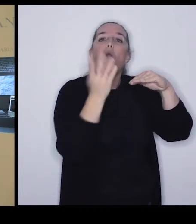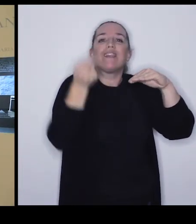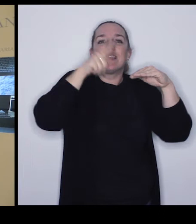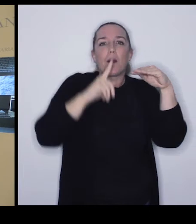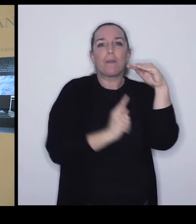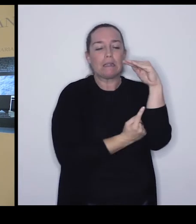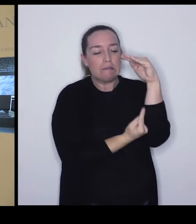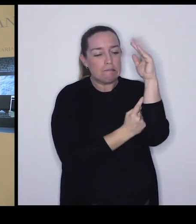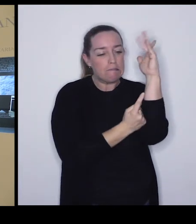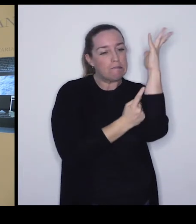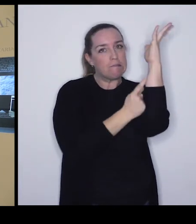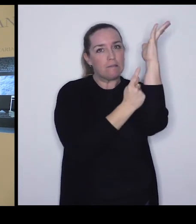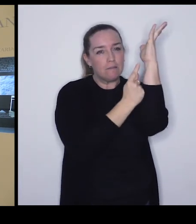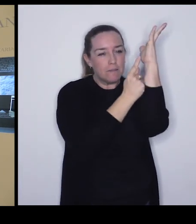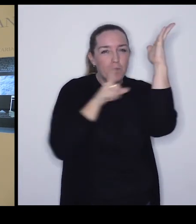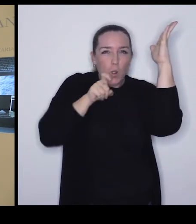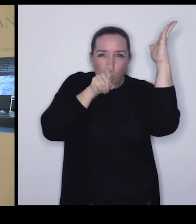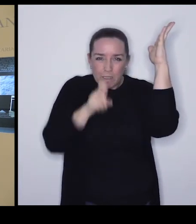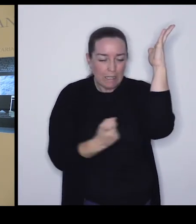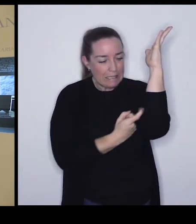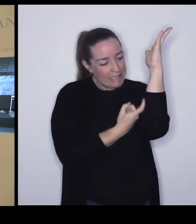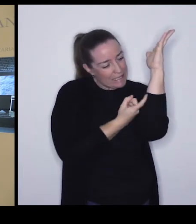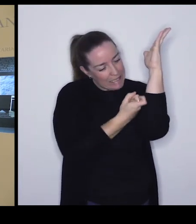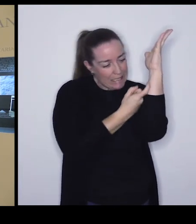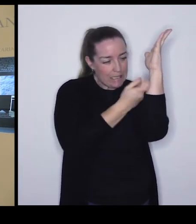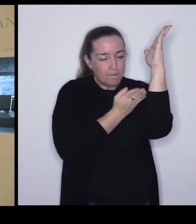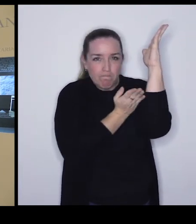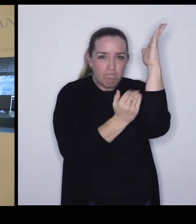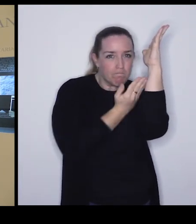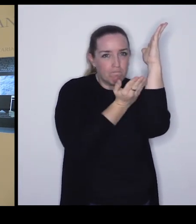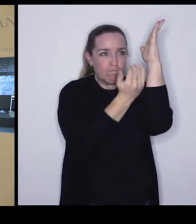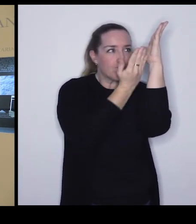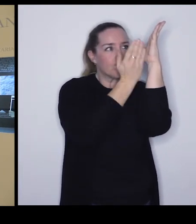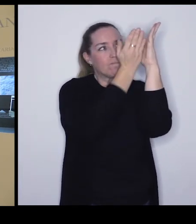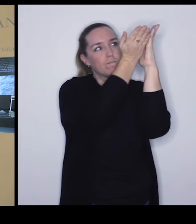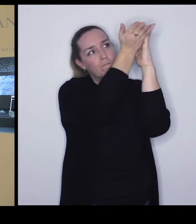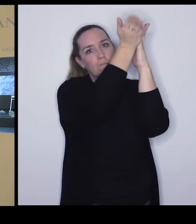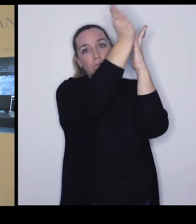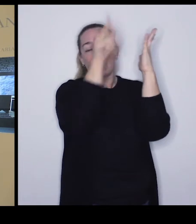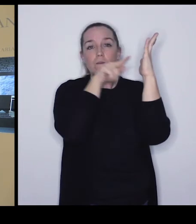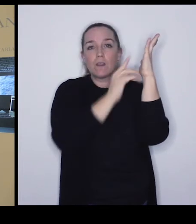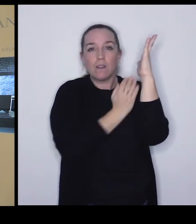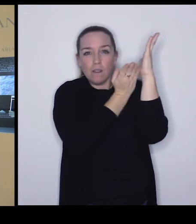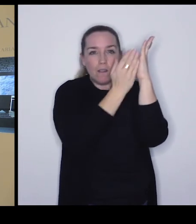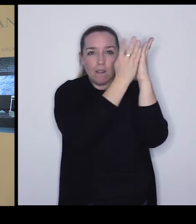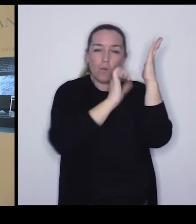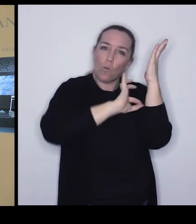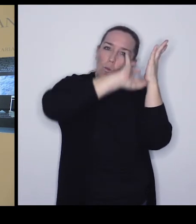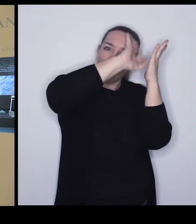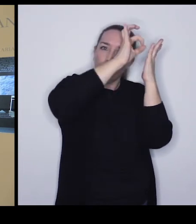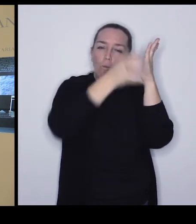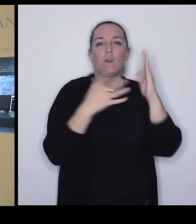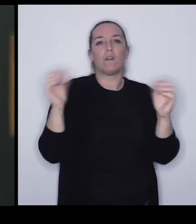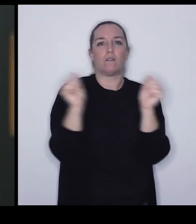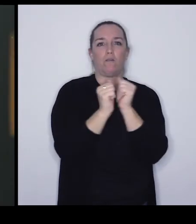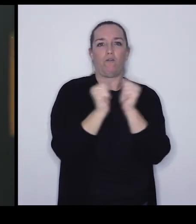galerías de alimentación... ...que hacen algunos animales... ...a través de los tallos y de los troncos... ...y que quedan registradas en